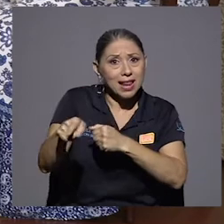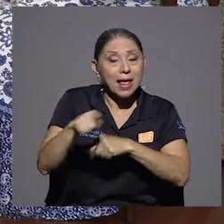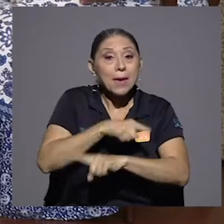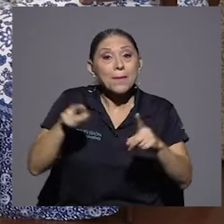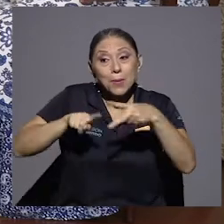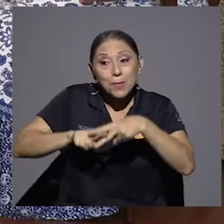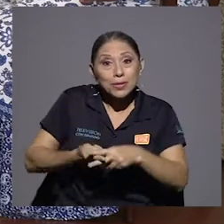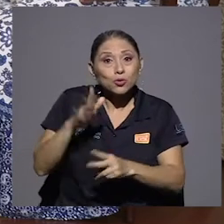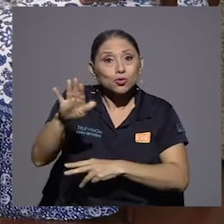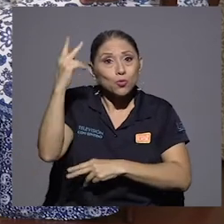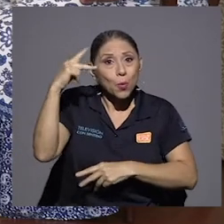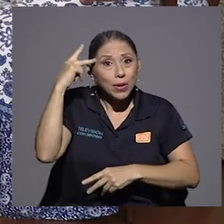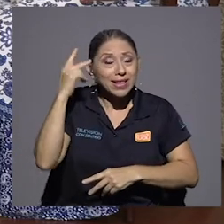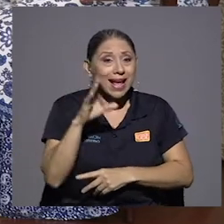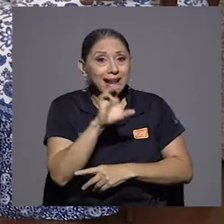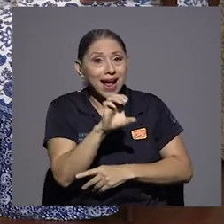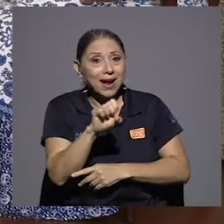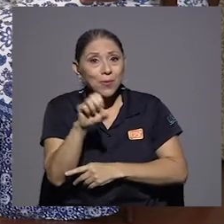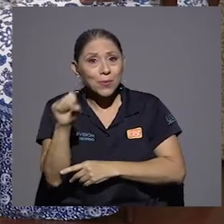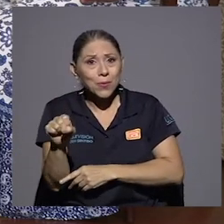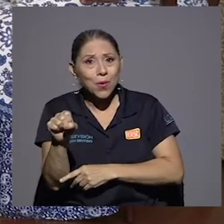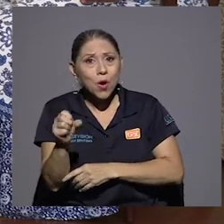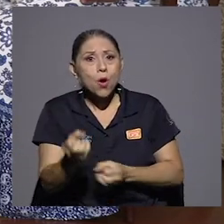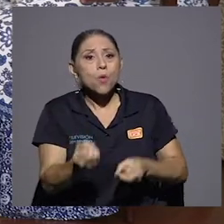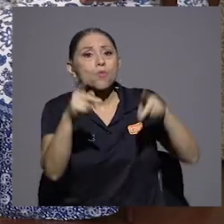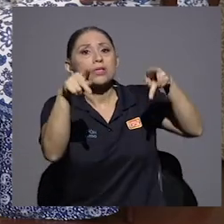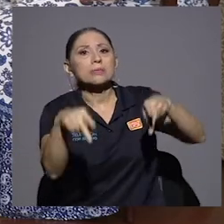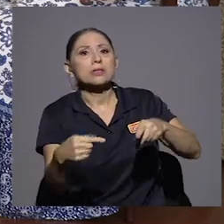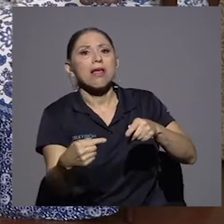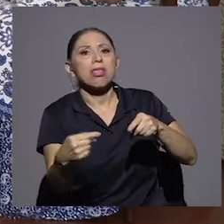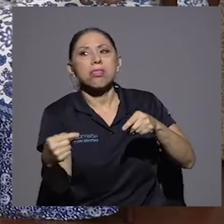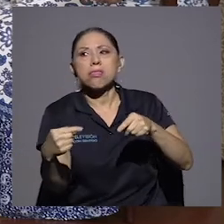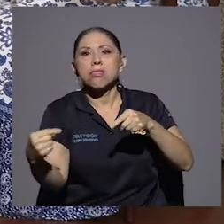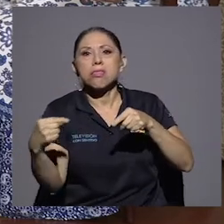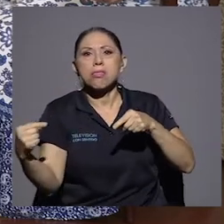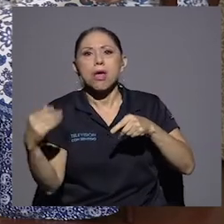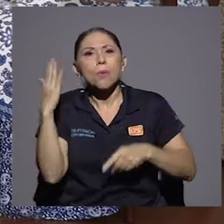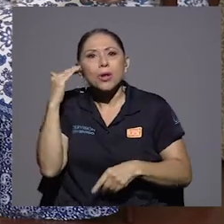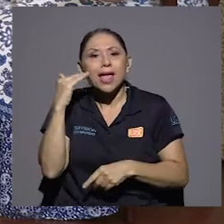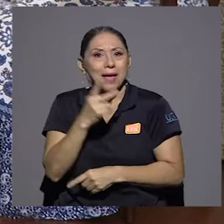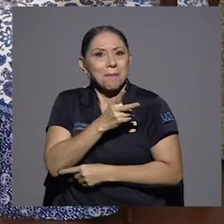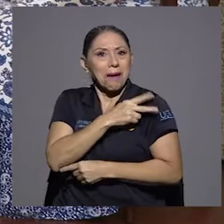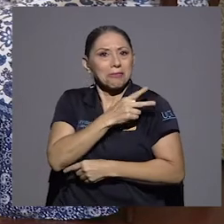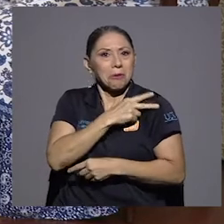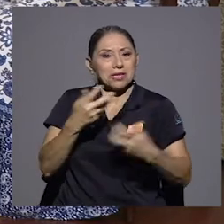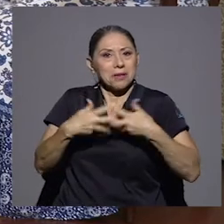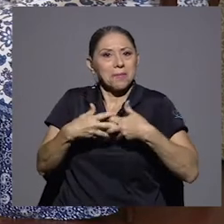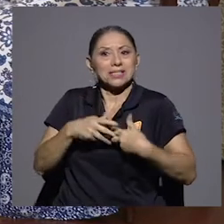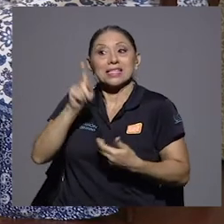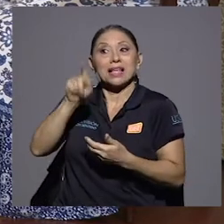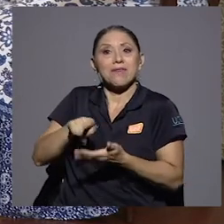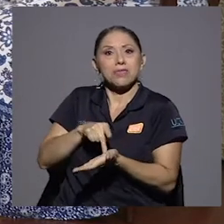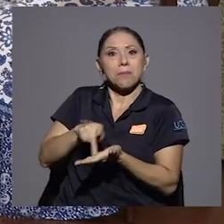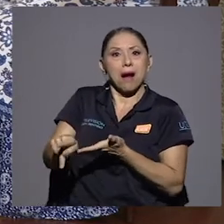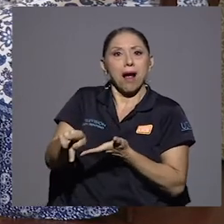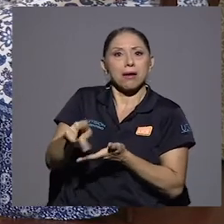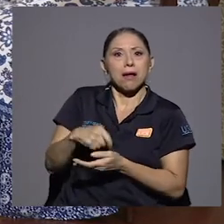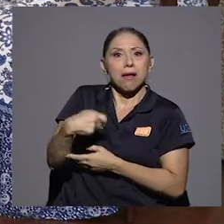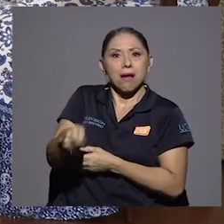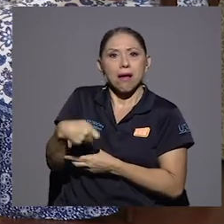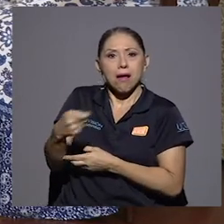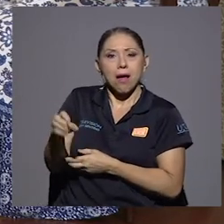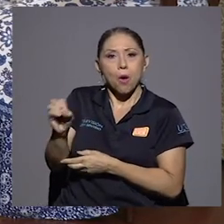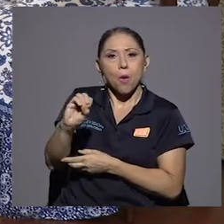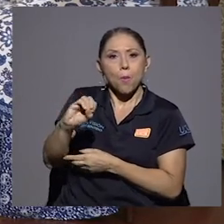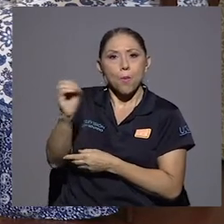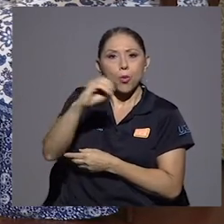anticuerpos. Anticuerpos porque los patrones tenían que pagar un porcentaje. Hasta los mismos trabajadores no estaban